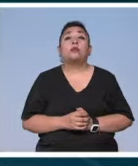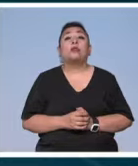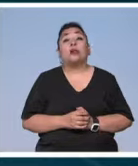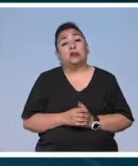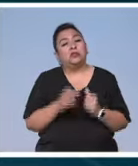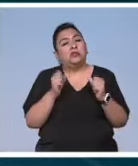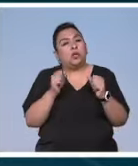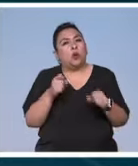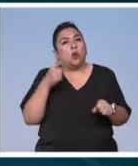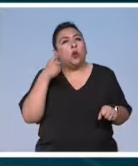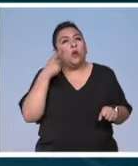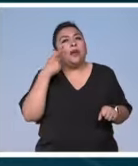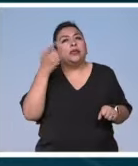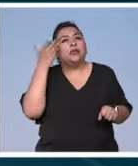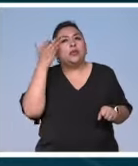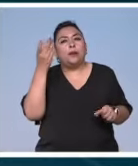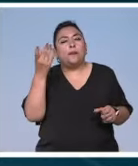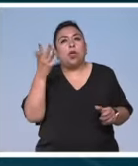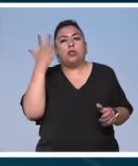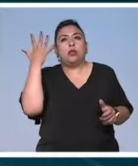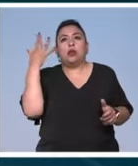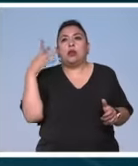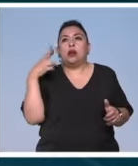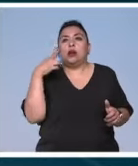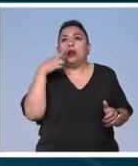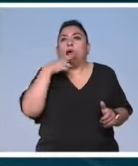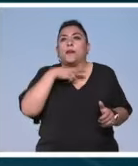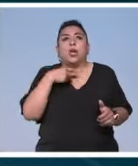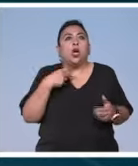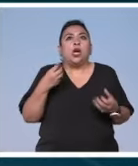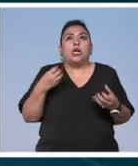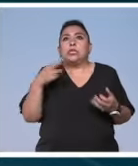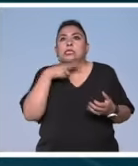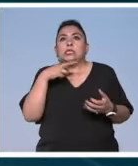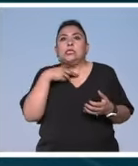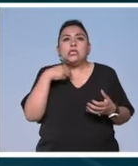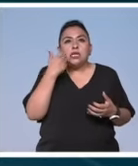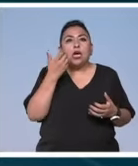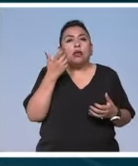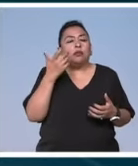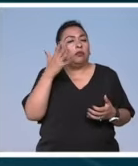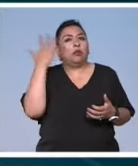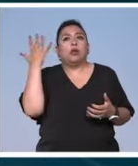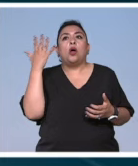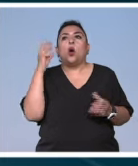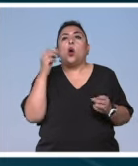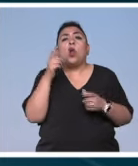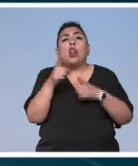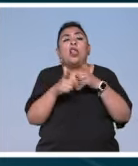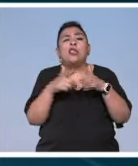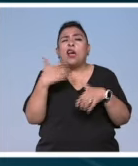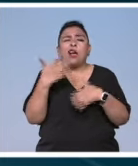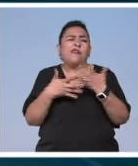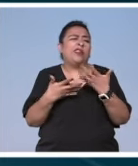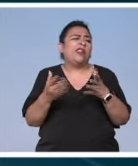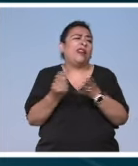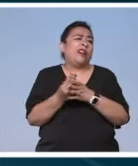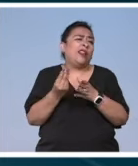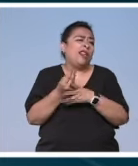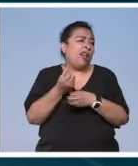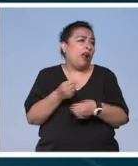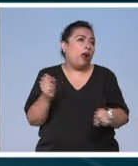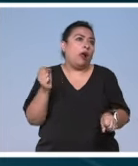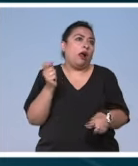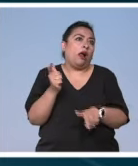Seguramente has notado cómo el tiempo pasa más rápido cuando más prisa tienes o que es más lento cuando ya quieres que termine una clase aburrida